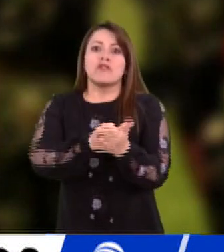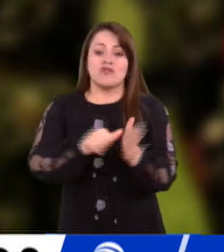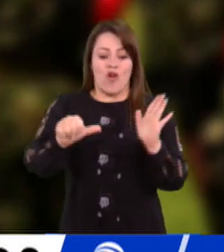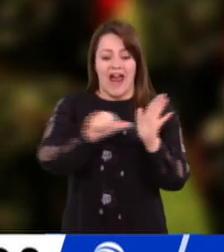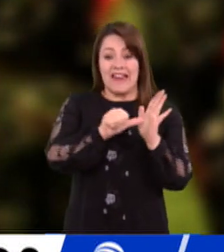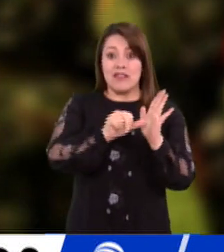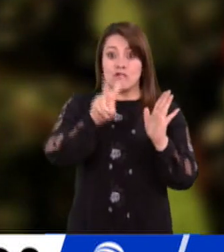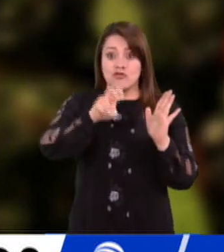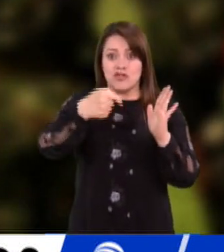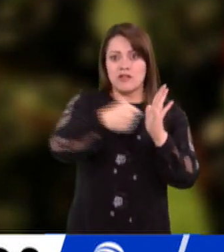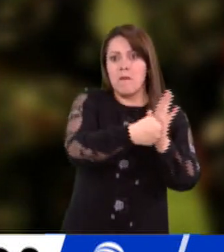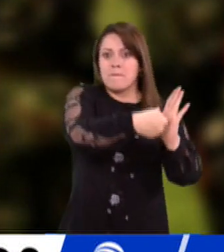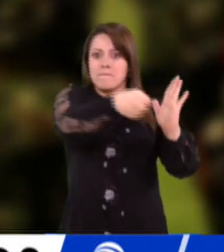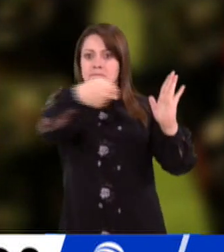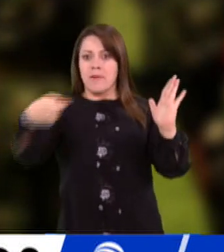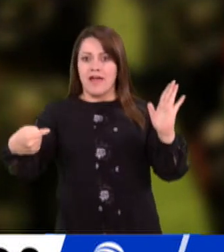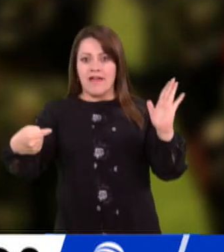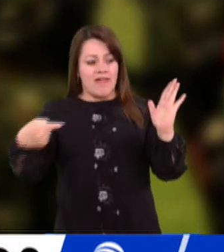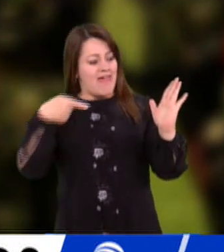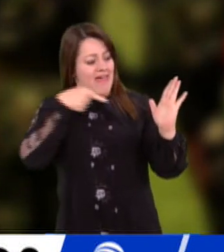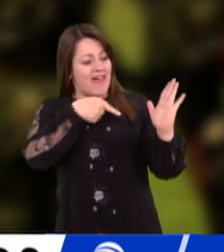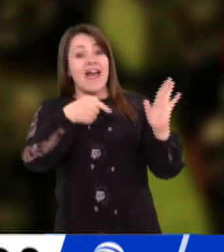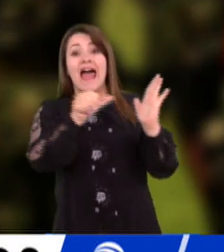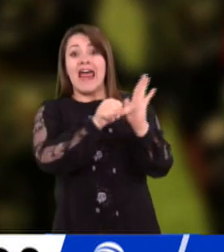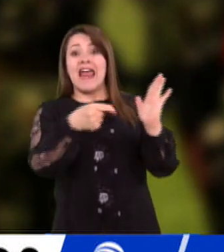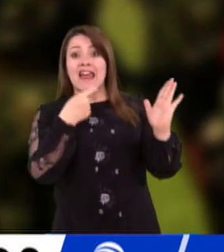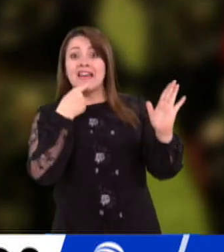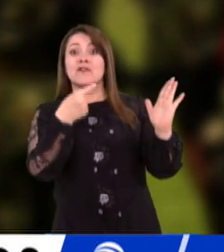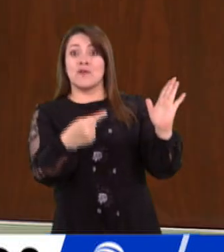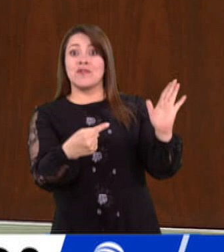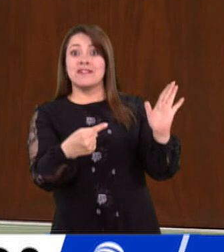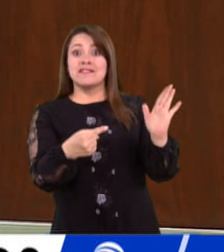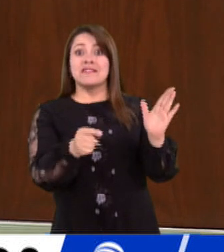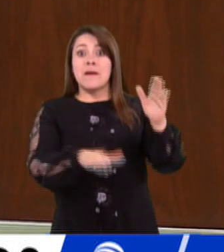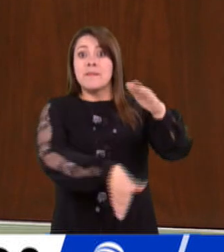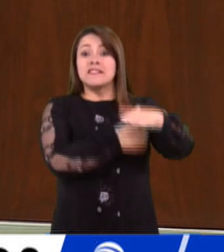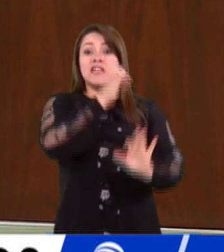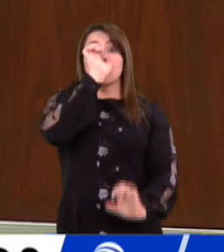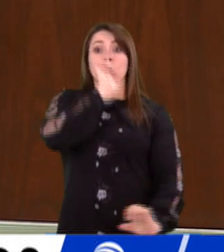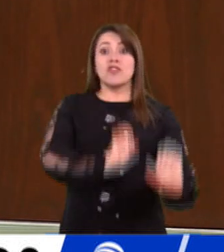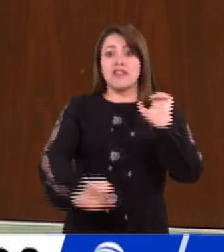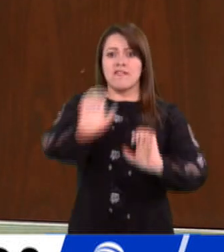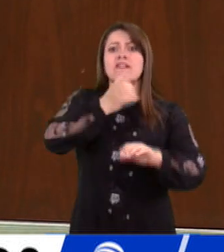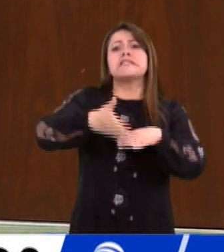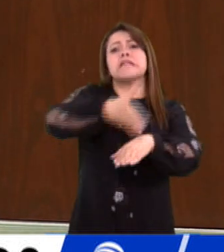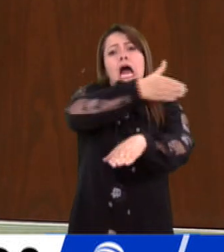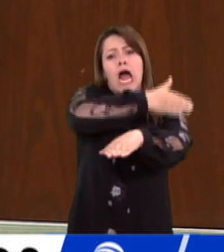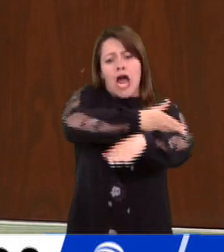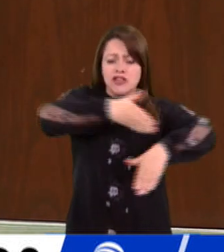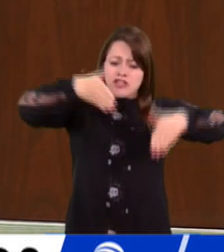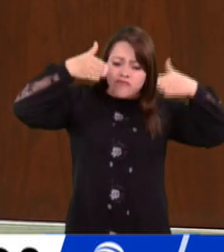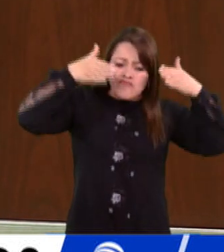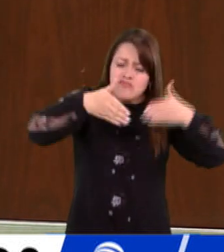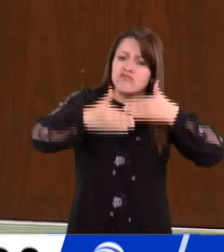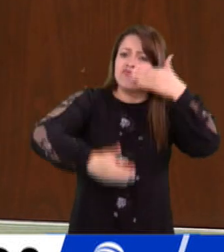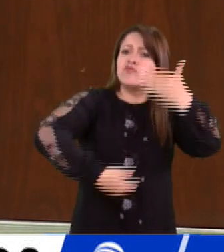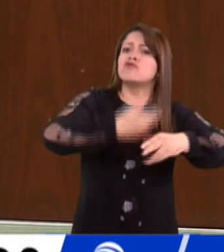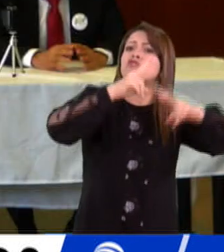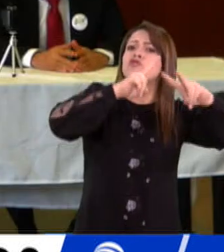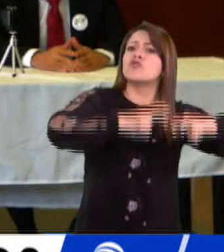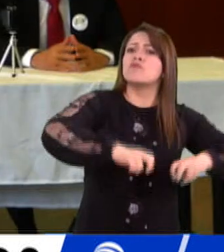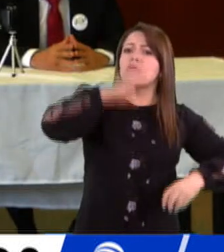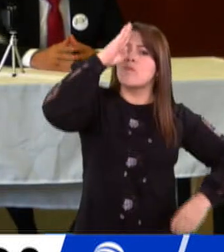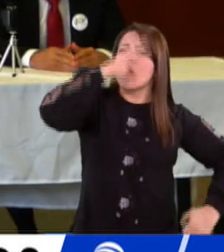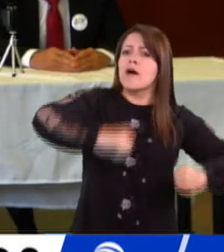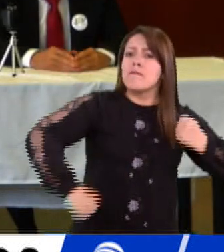ya en plenaria. Por tanto, no hizo el trámite regular que tiene que tener esta ley de la República. Por